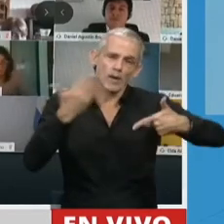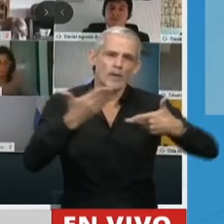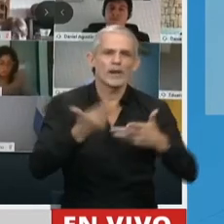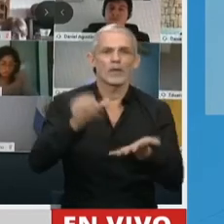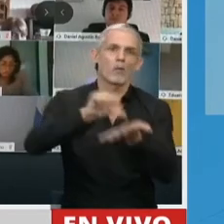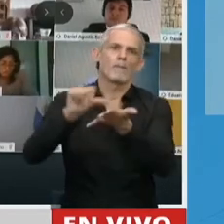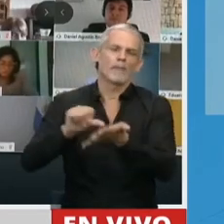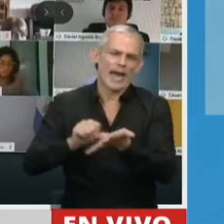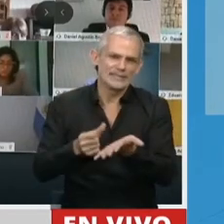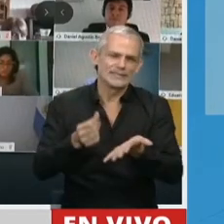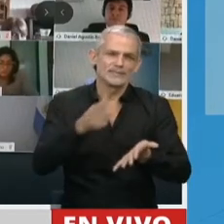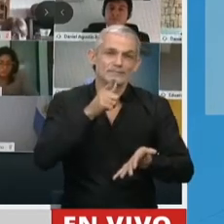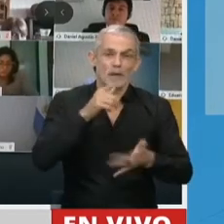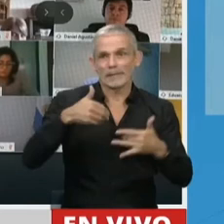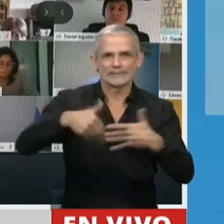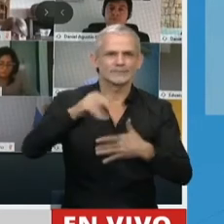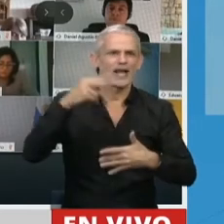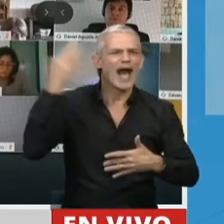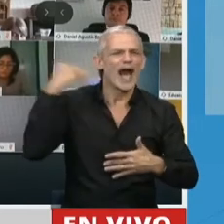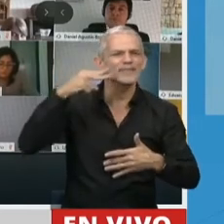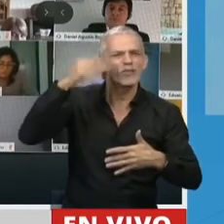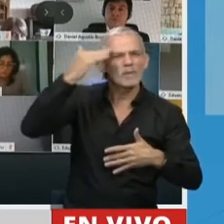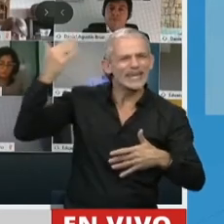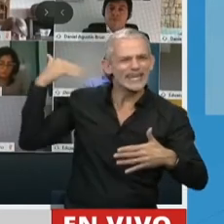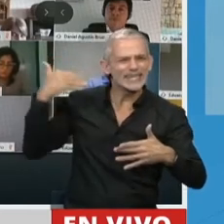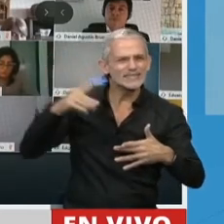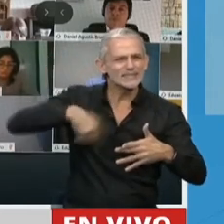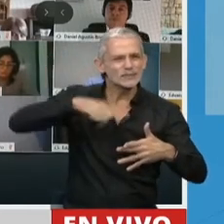país, parece que antes del 2015 estábamos en una